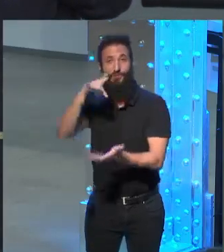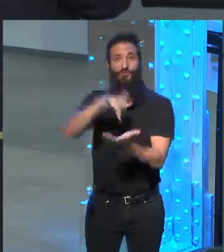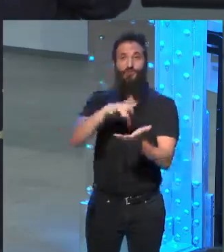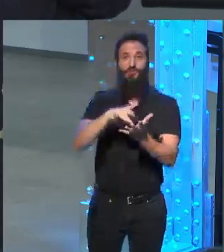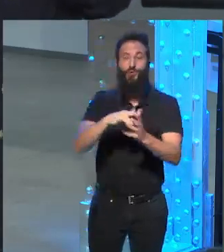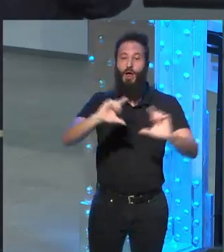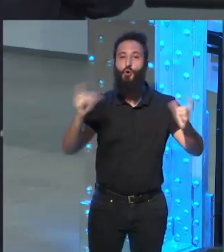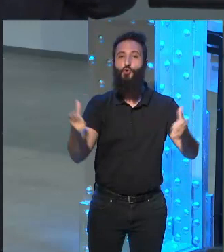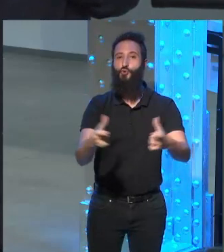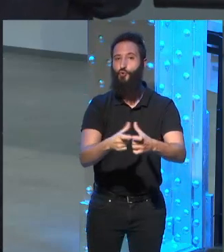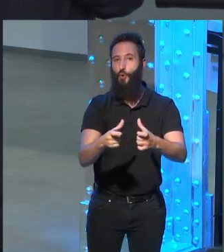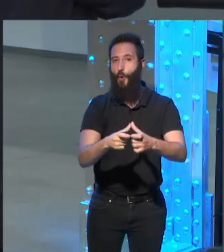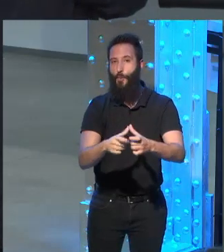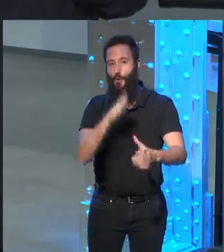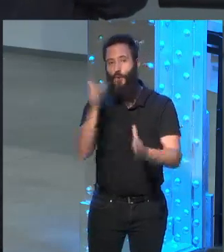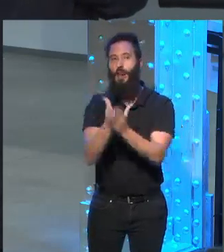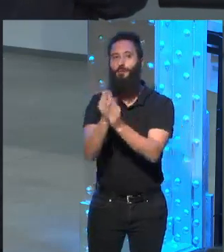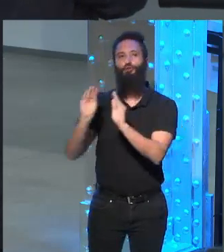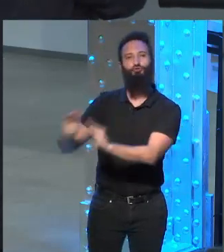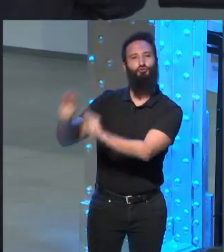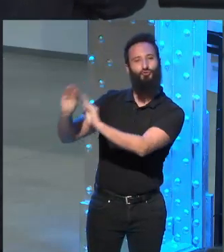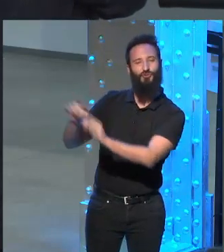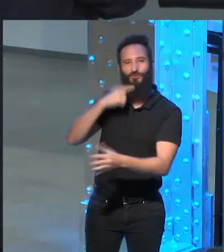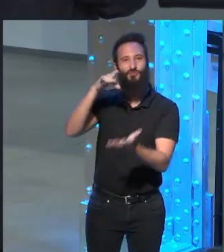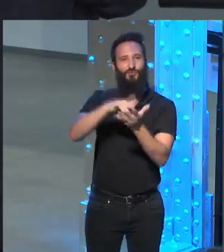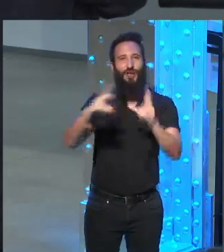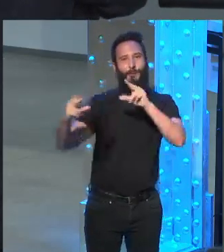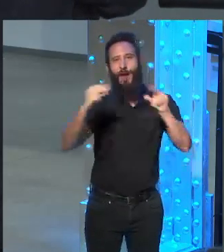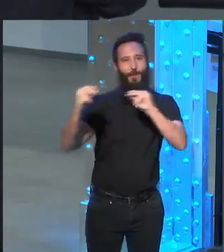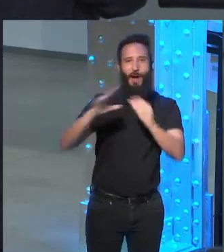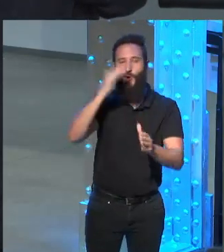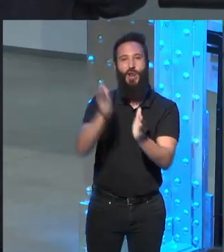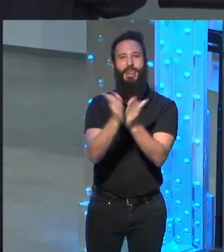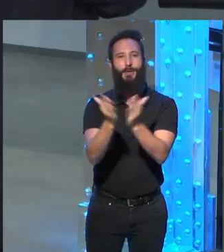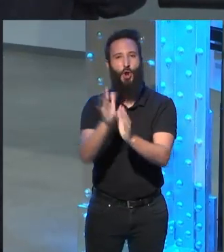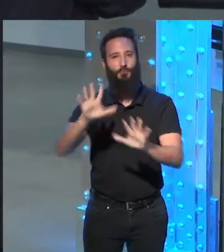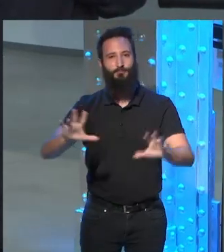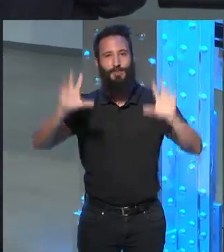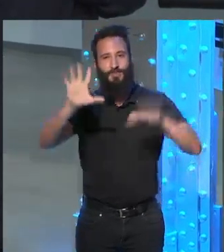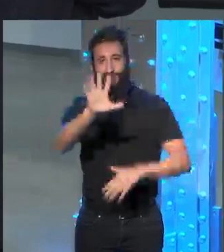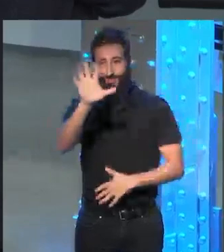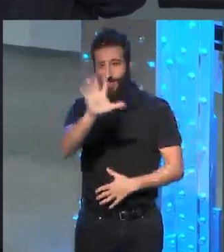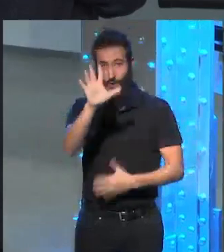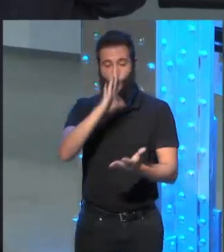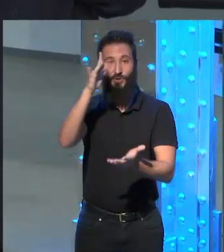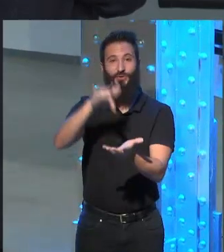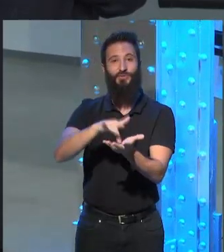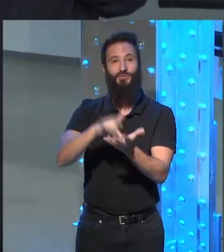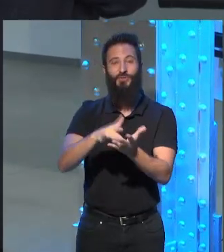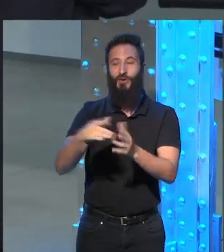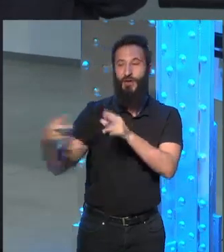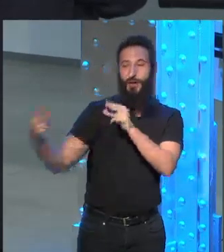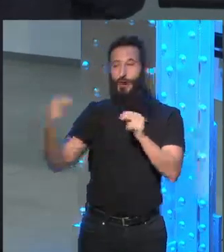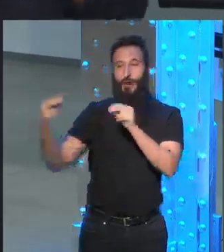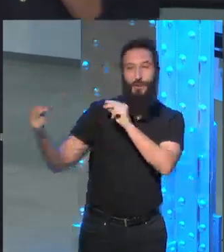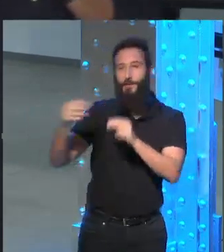sobre su obra, sobre cinco novelas en las que, digamos, la relación entre la